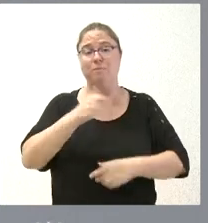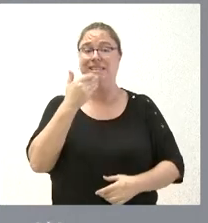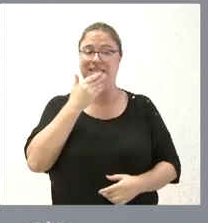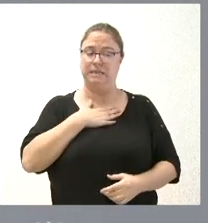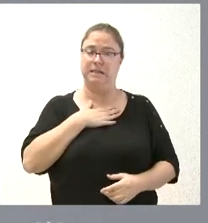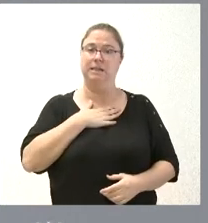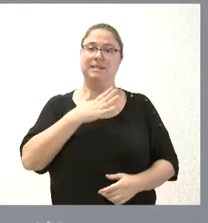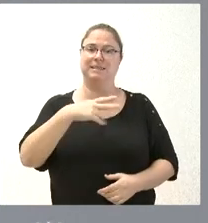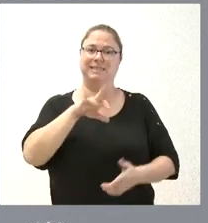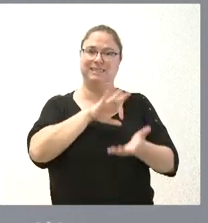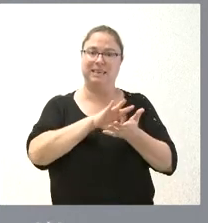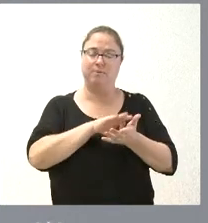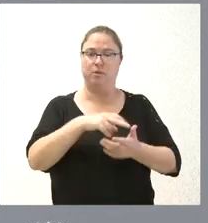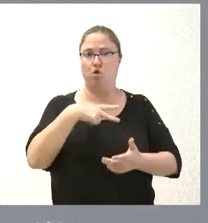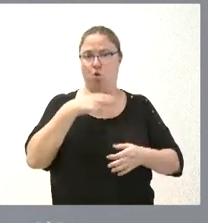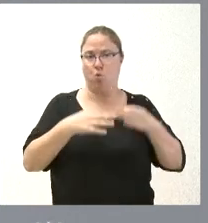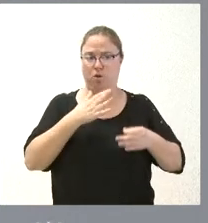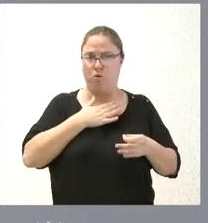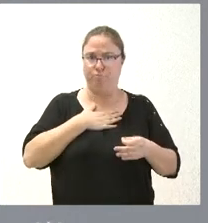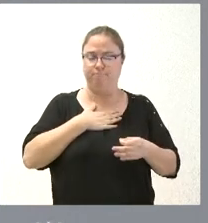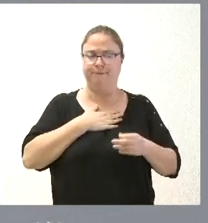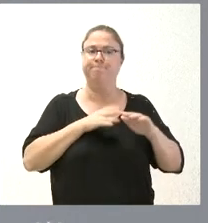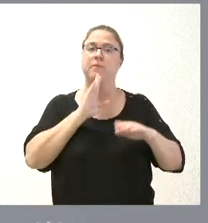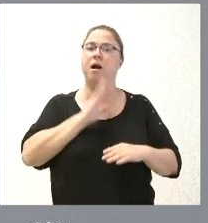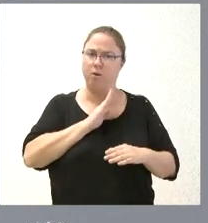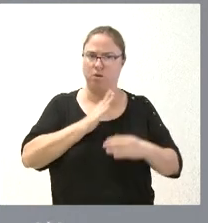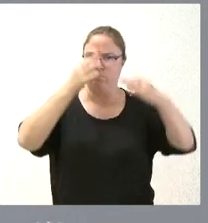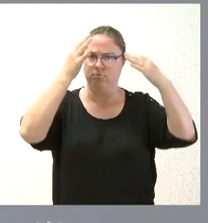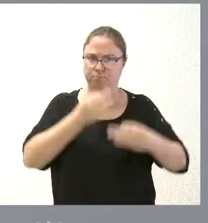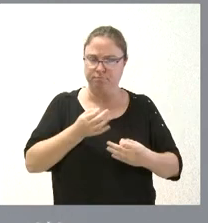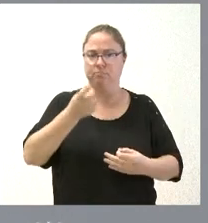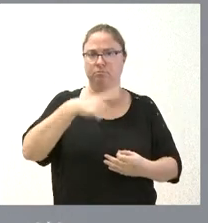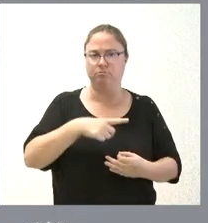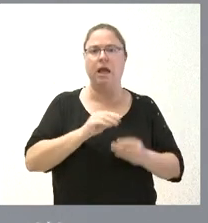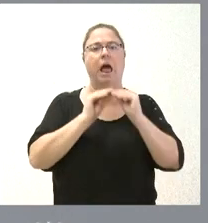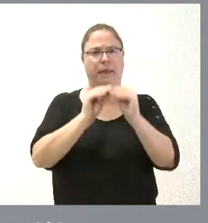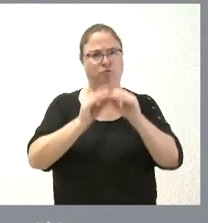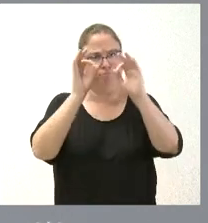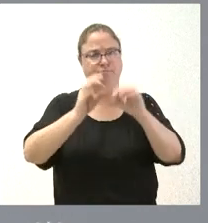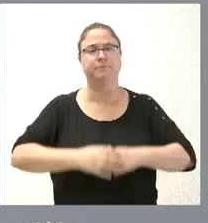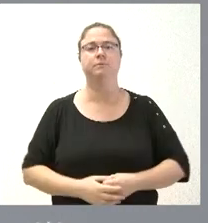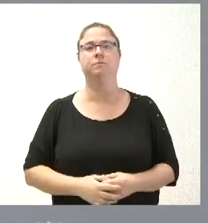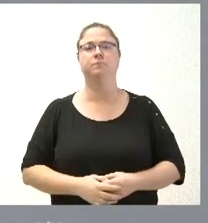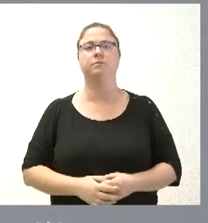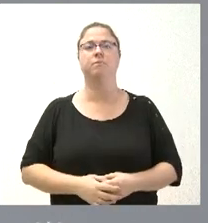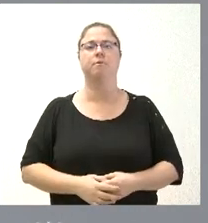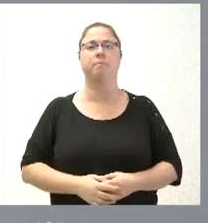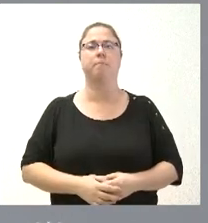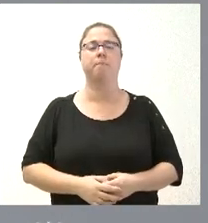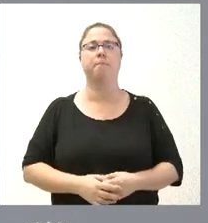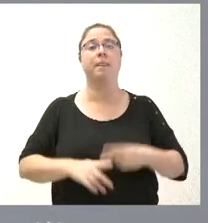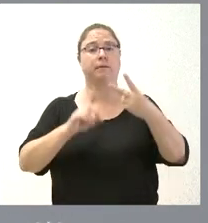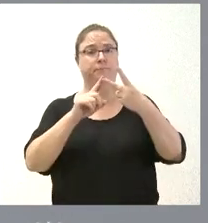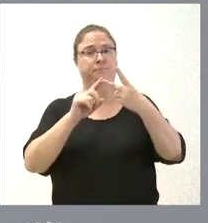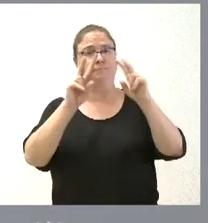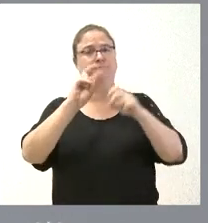estiman que este es un cauce adecuado, pues tenga usted la seguridad de que lo ejerceremos. En relación con el